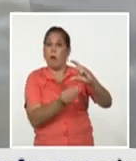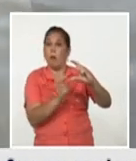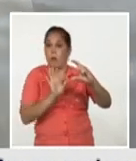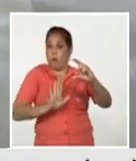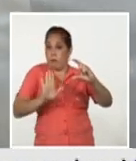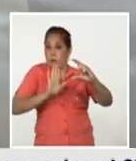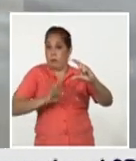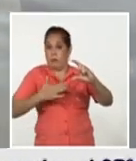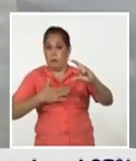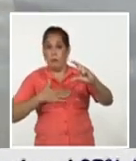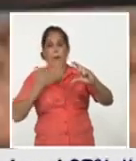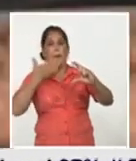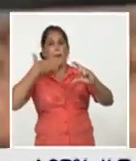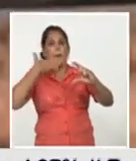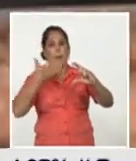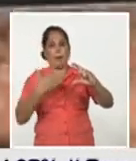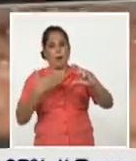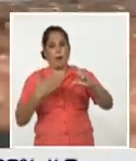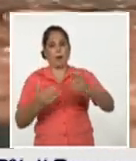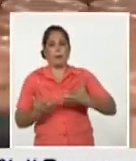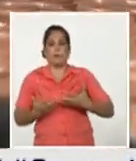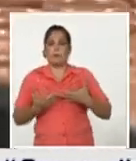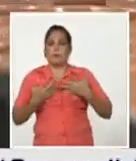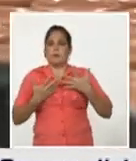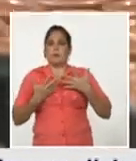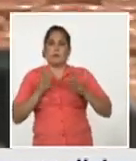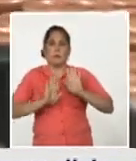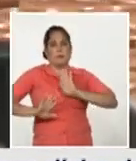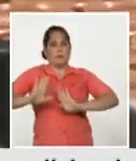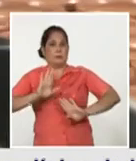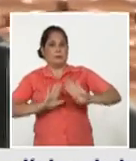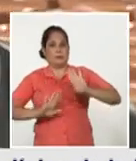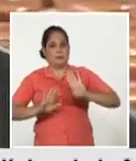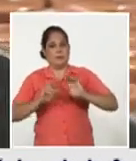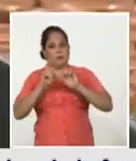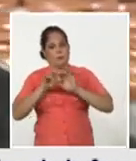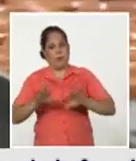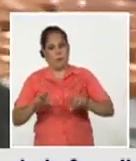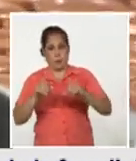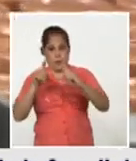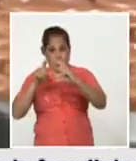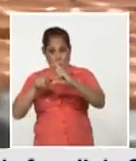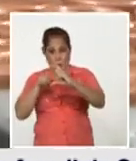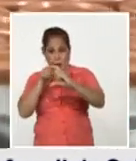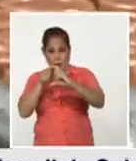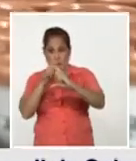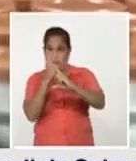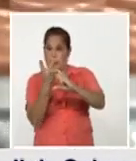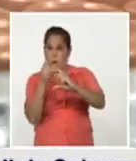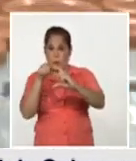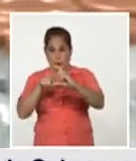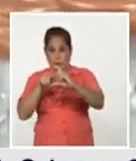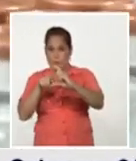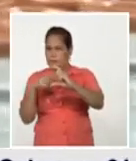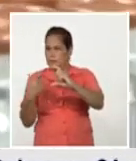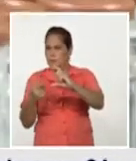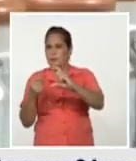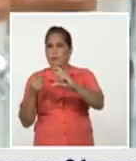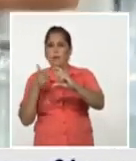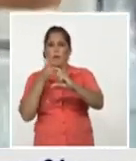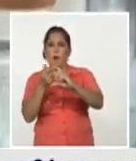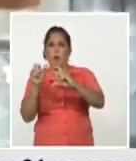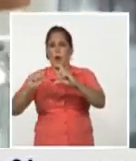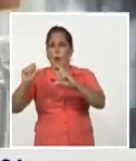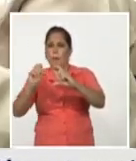iba a favorecer la respuesta inmune contra el virus una segunda línea de desarrollo estaba soportado en las vacunas conjugadas